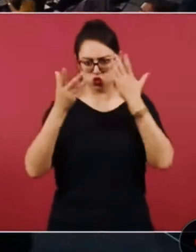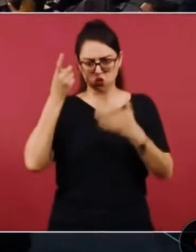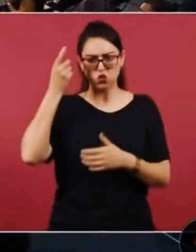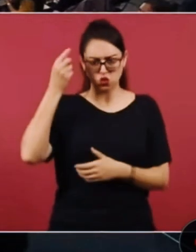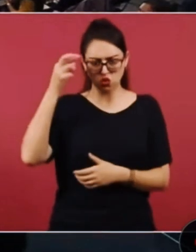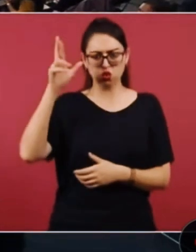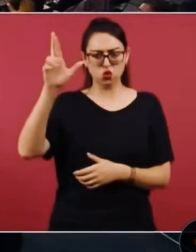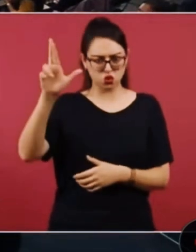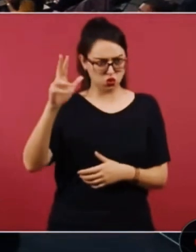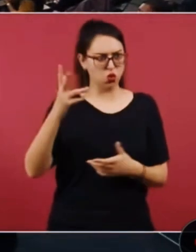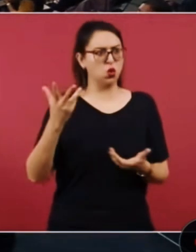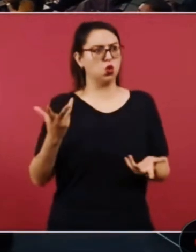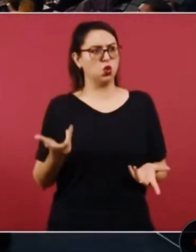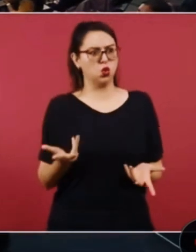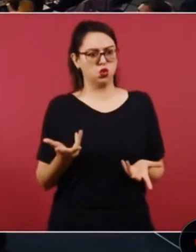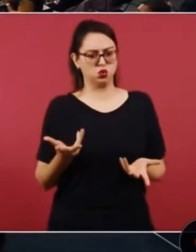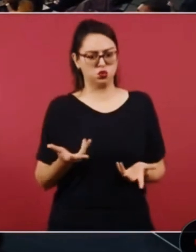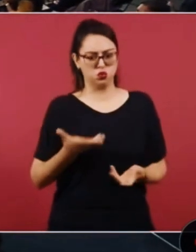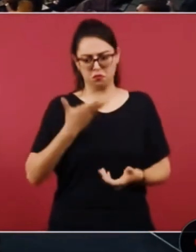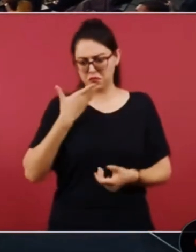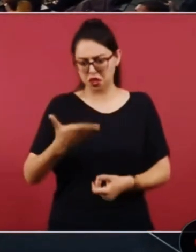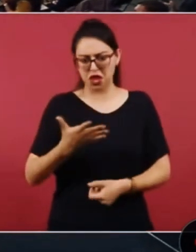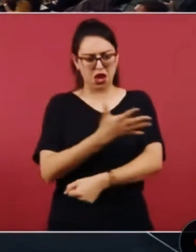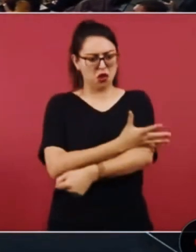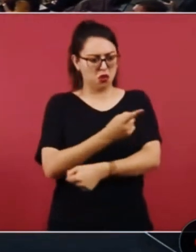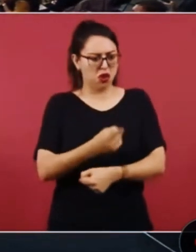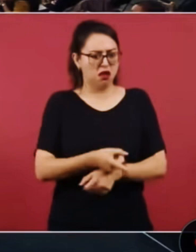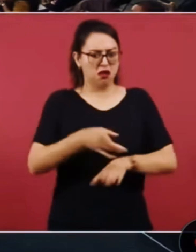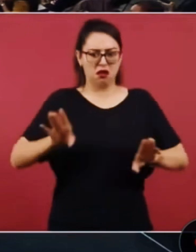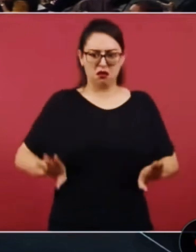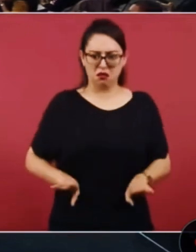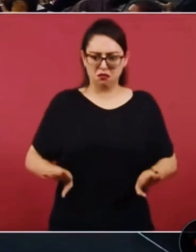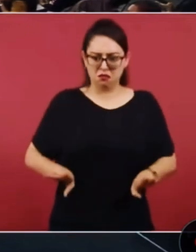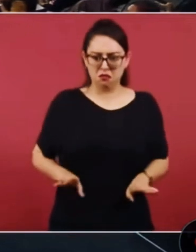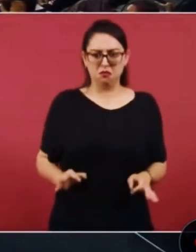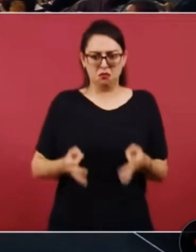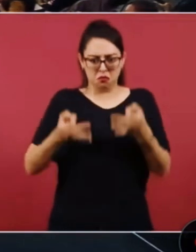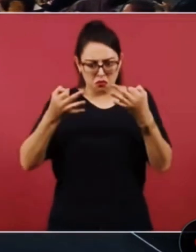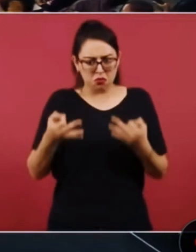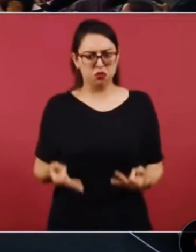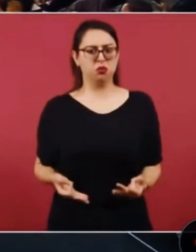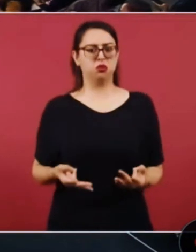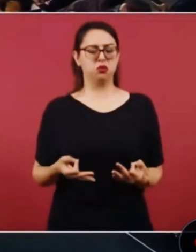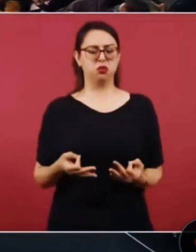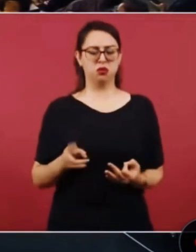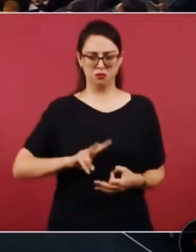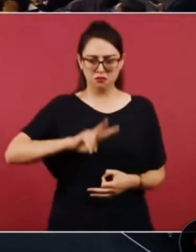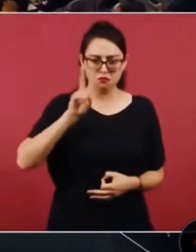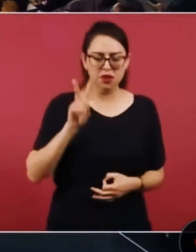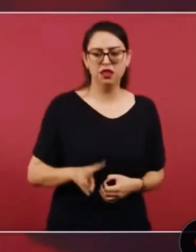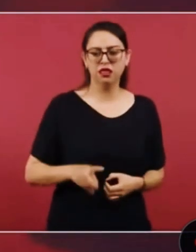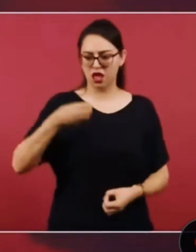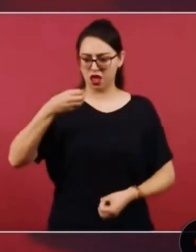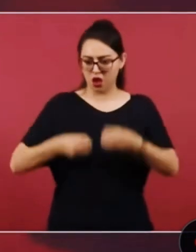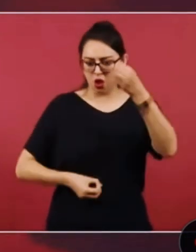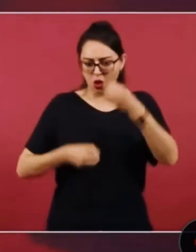honestos íntegros verdaderos jueces